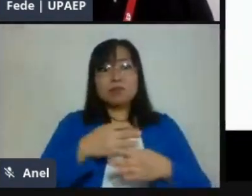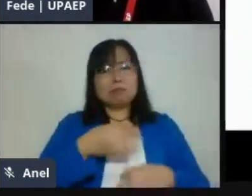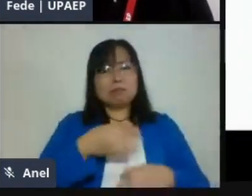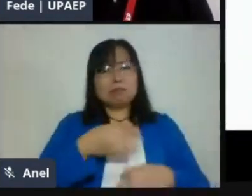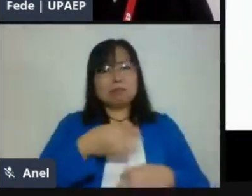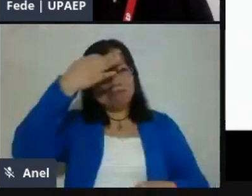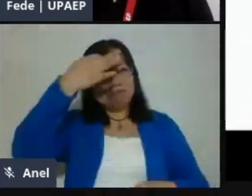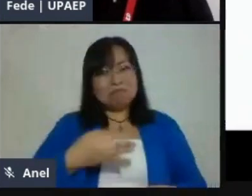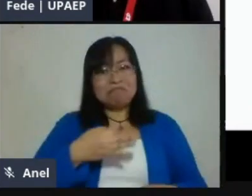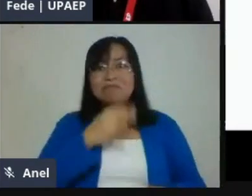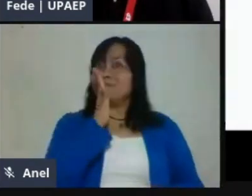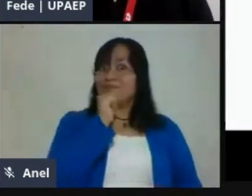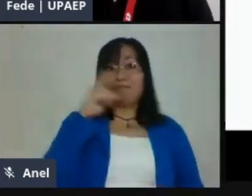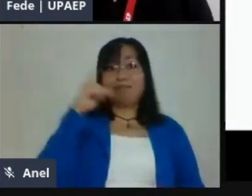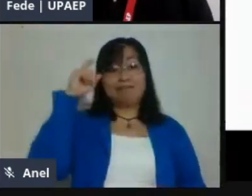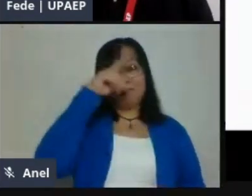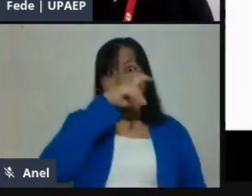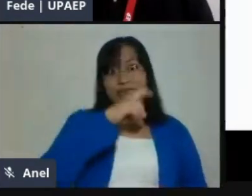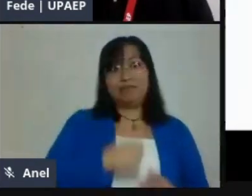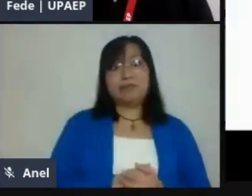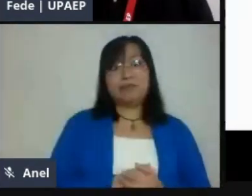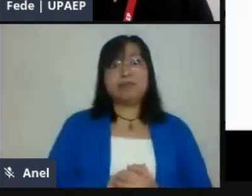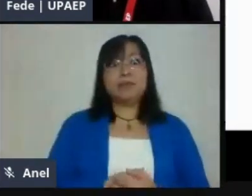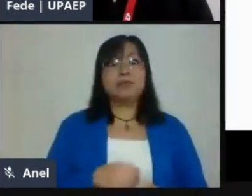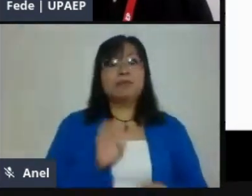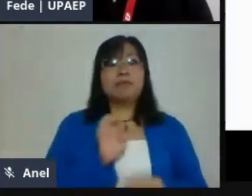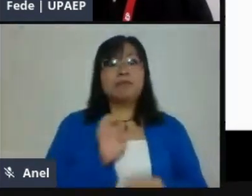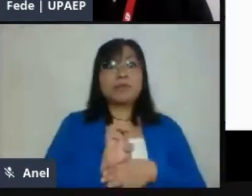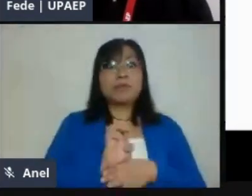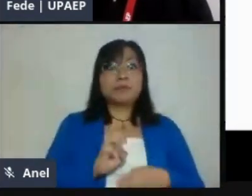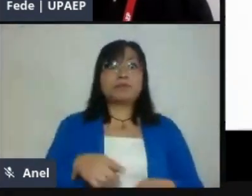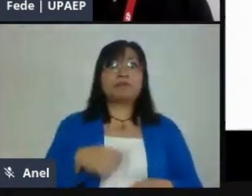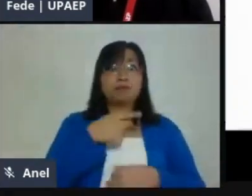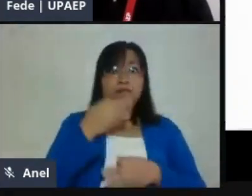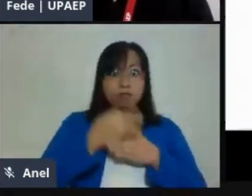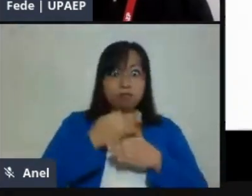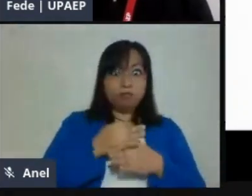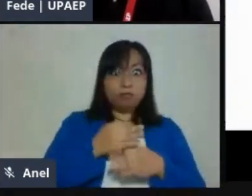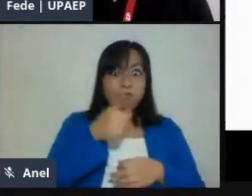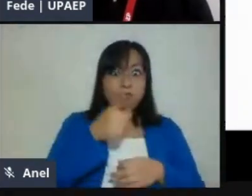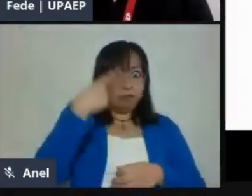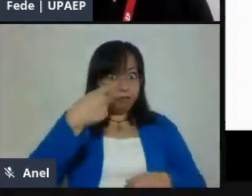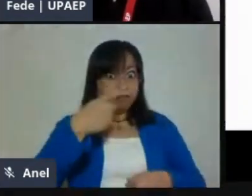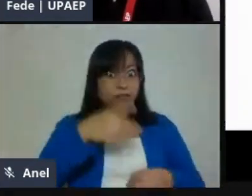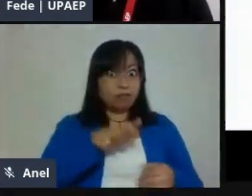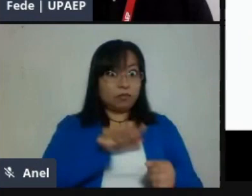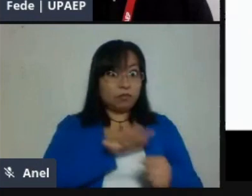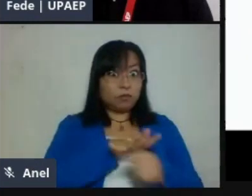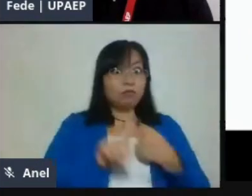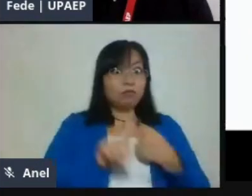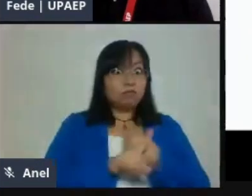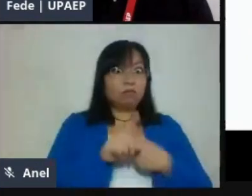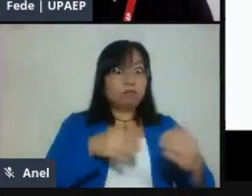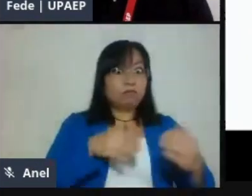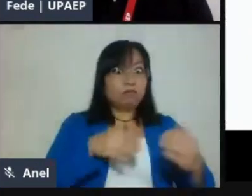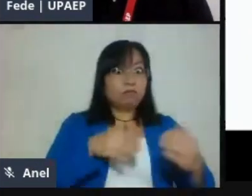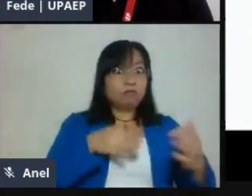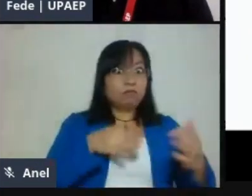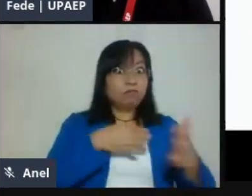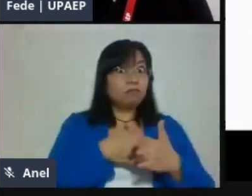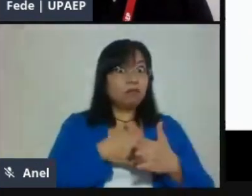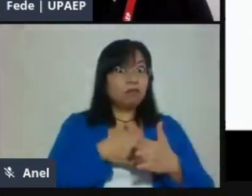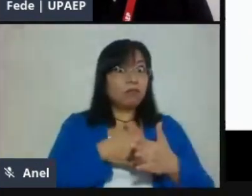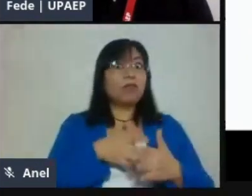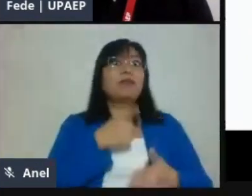encontramos, el que nos estamos enfrentando todos es a la infraestructura. Tenemos que pensar en el contexto de nuestros alumnos, de